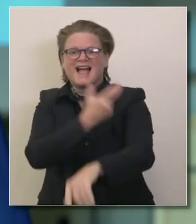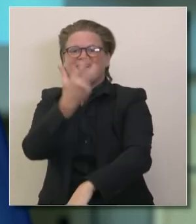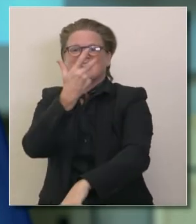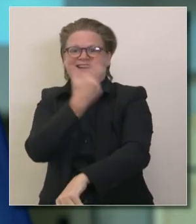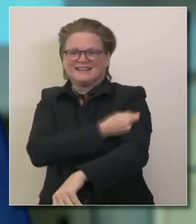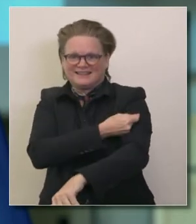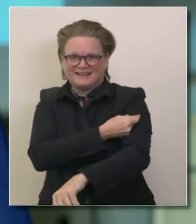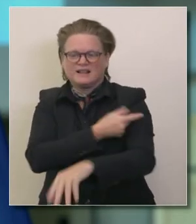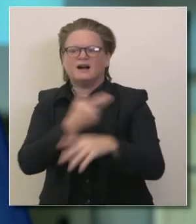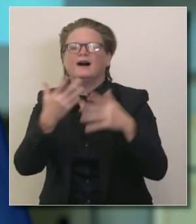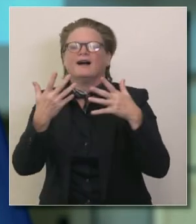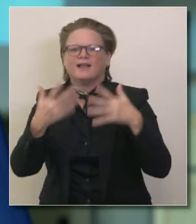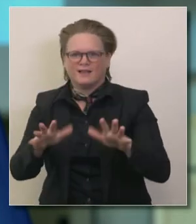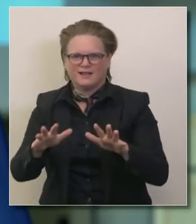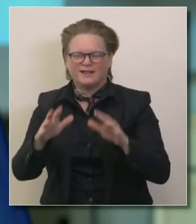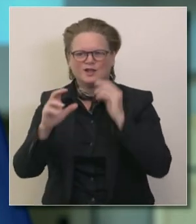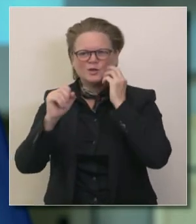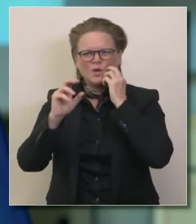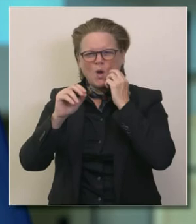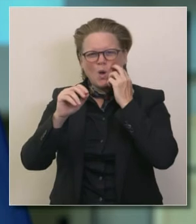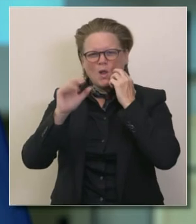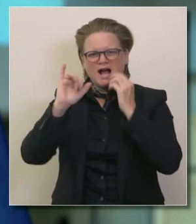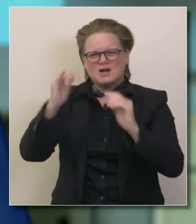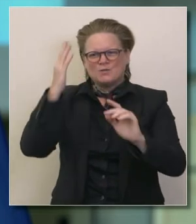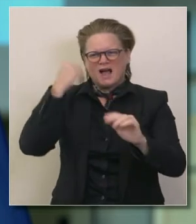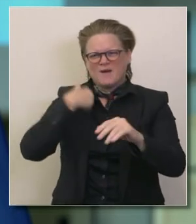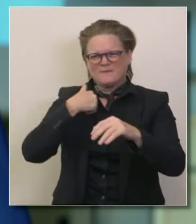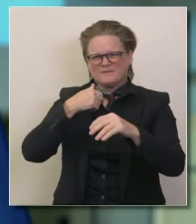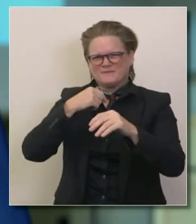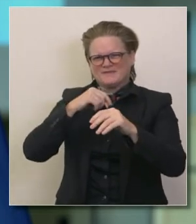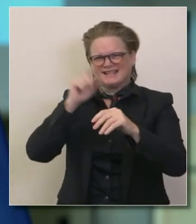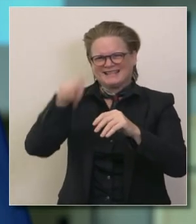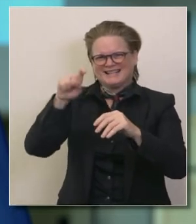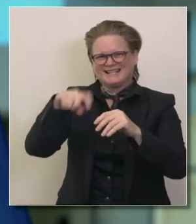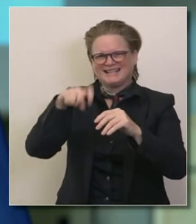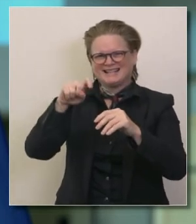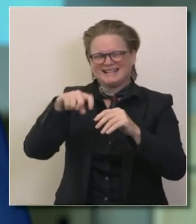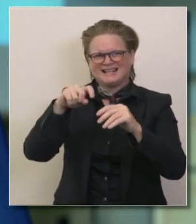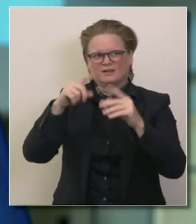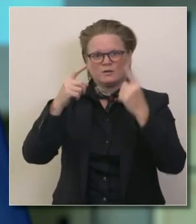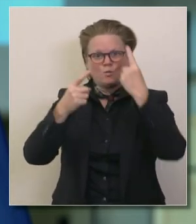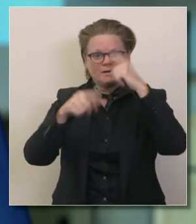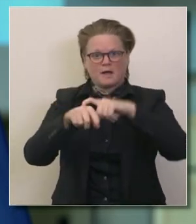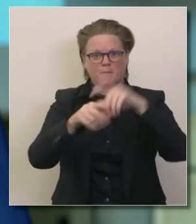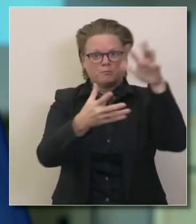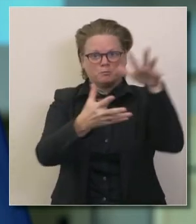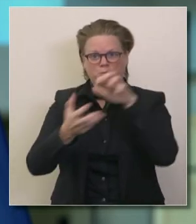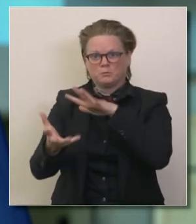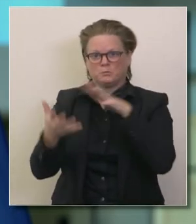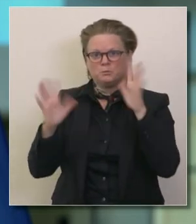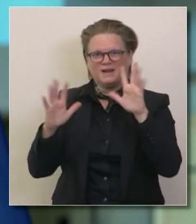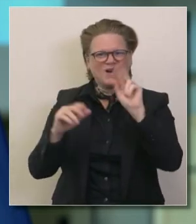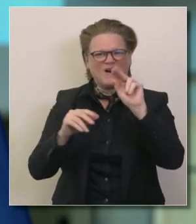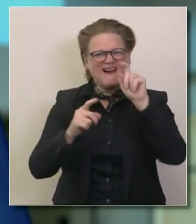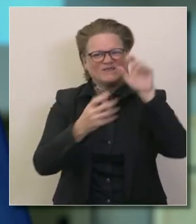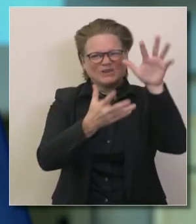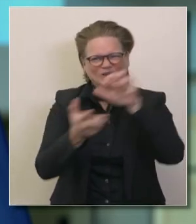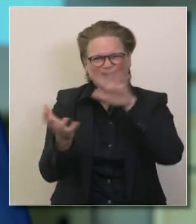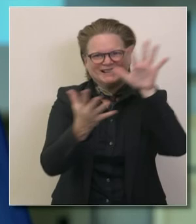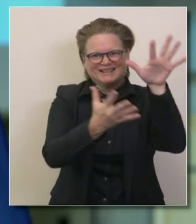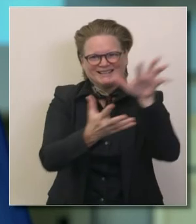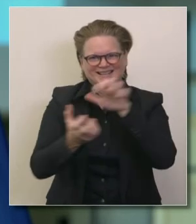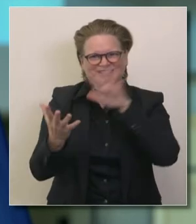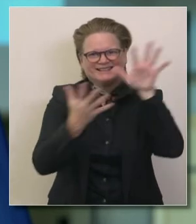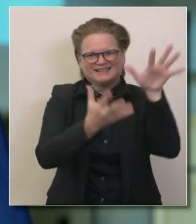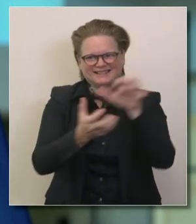aumentando el número de personas que reciban este beneficio adicional de la vacuna para protegerse de COVID-19 de modo que